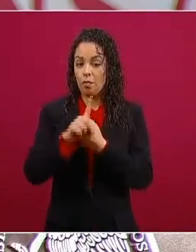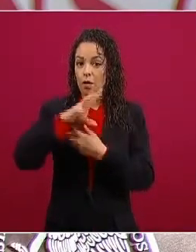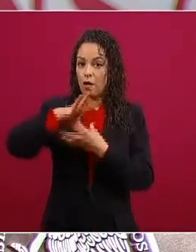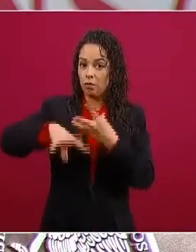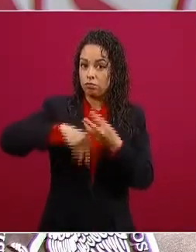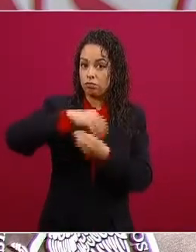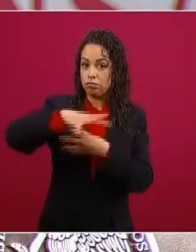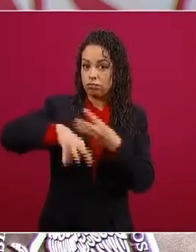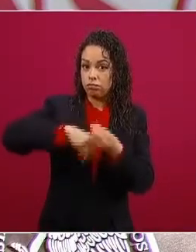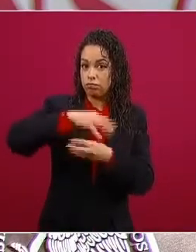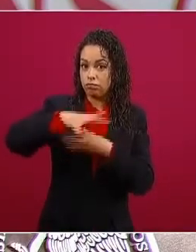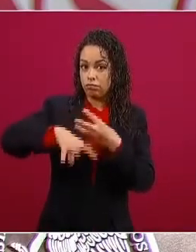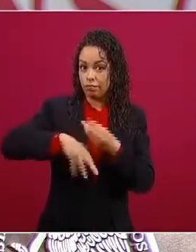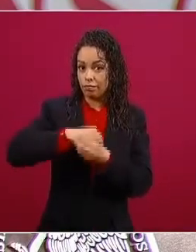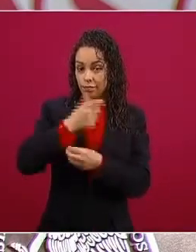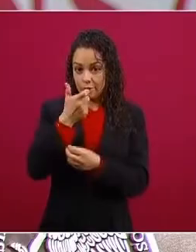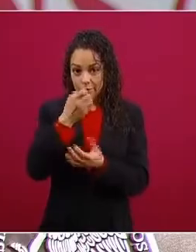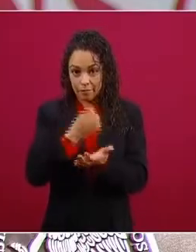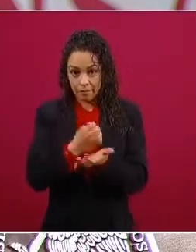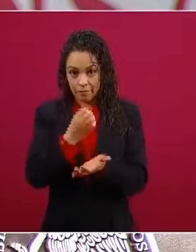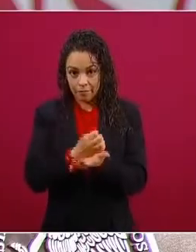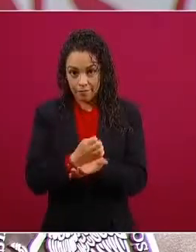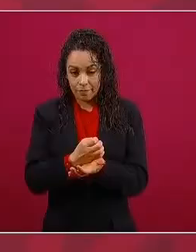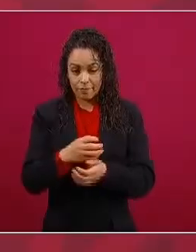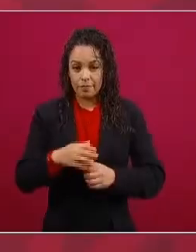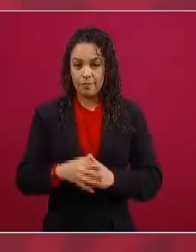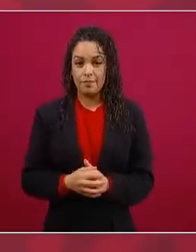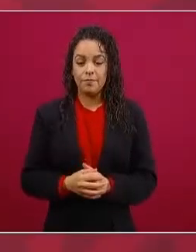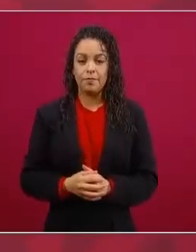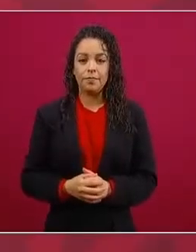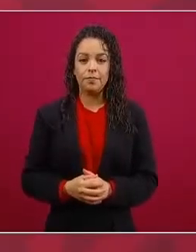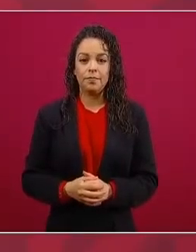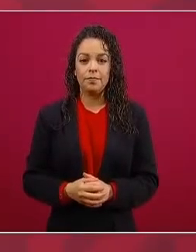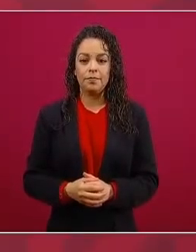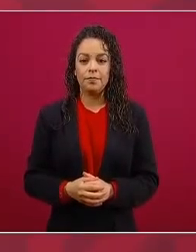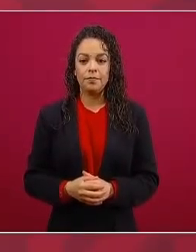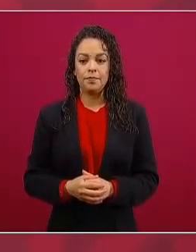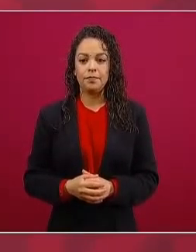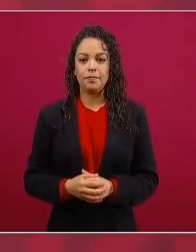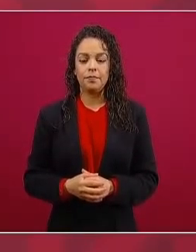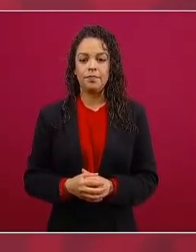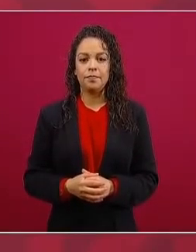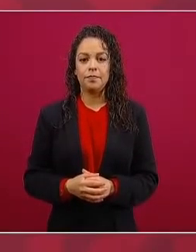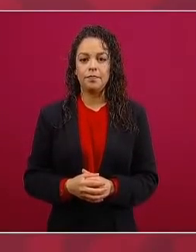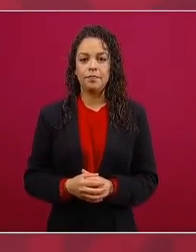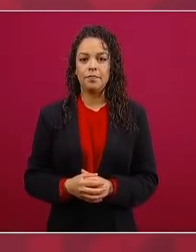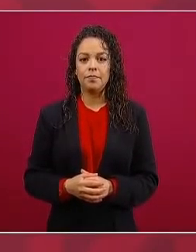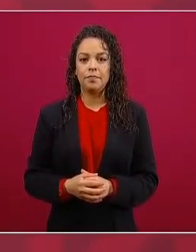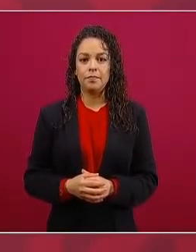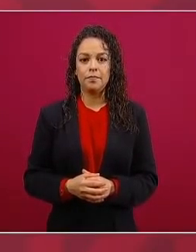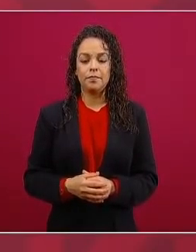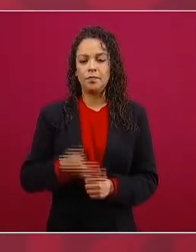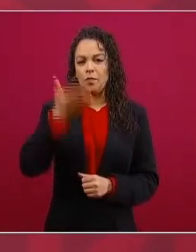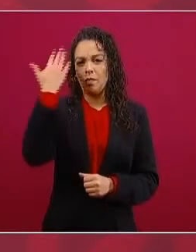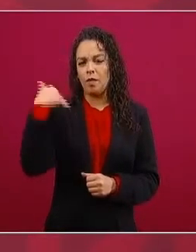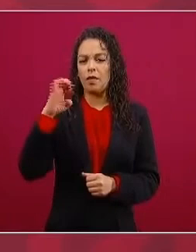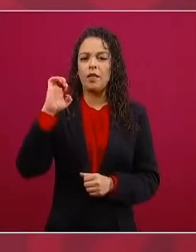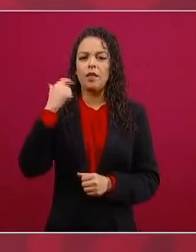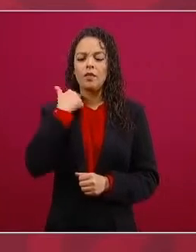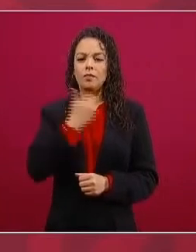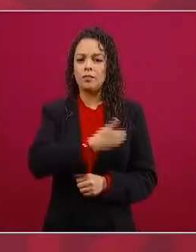cuando la crisis finales del presidente López Portillo